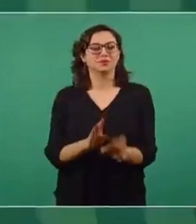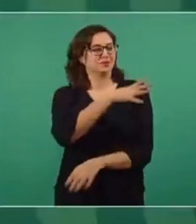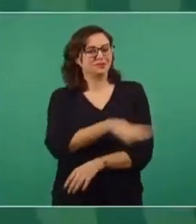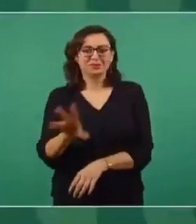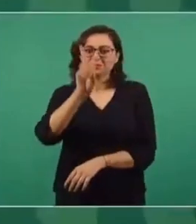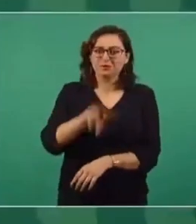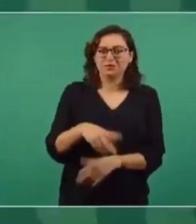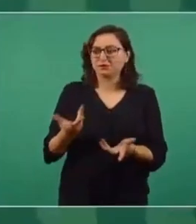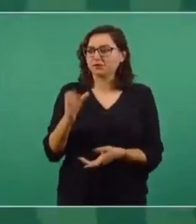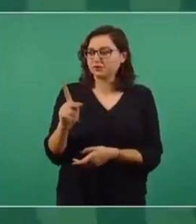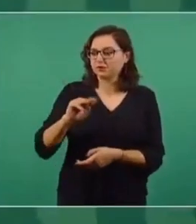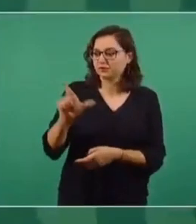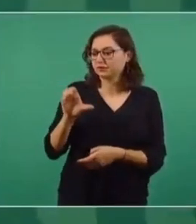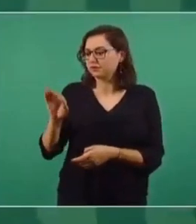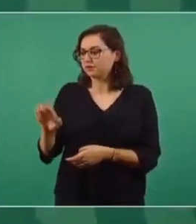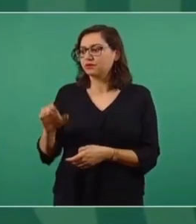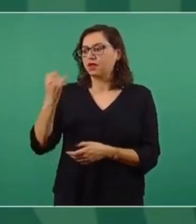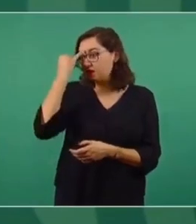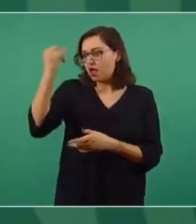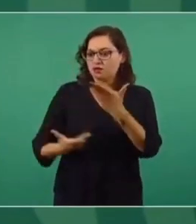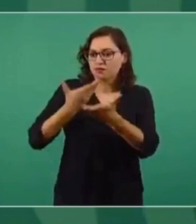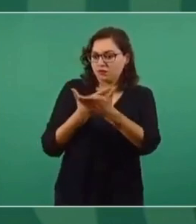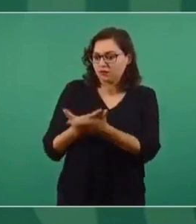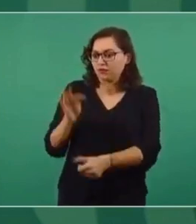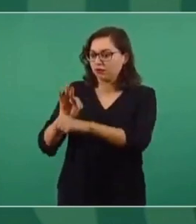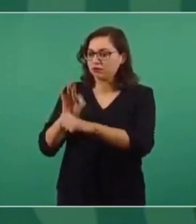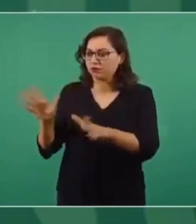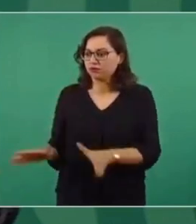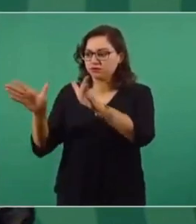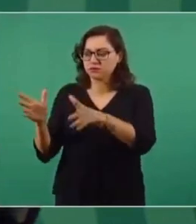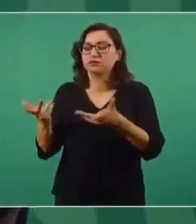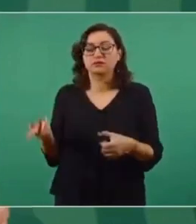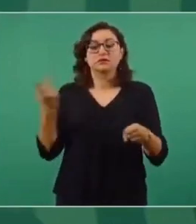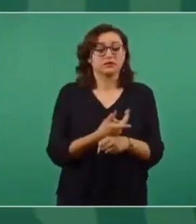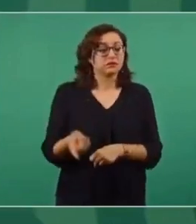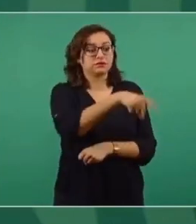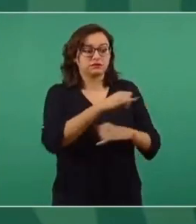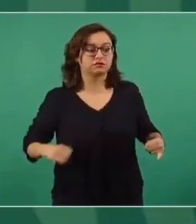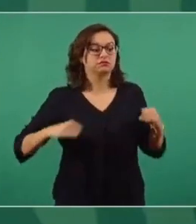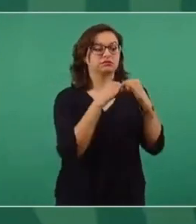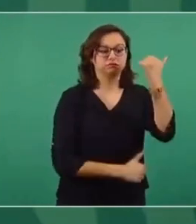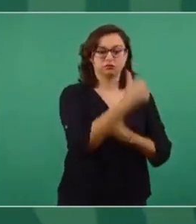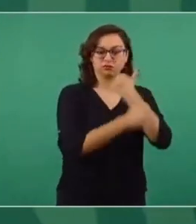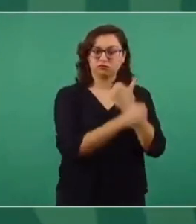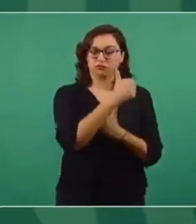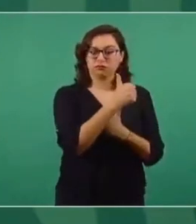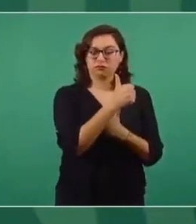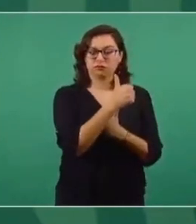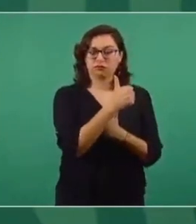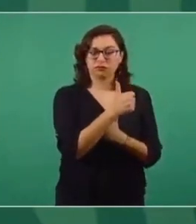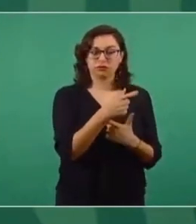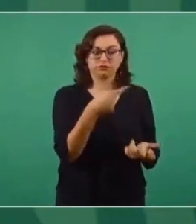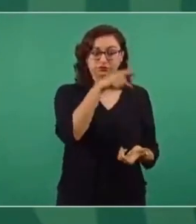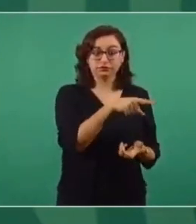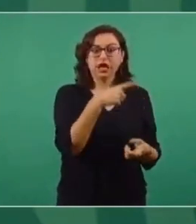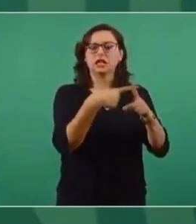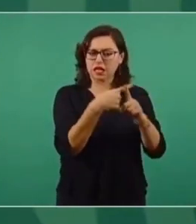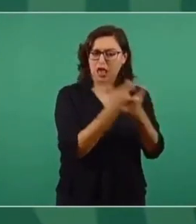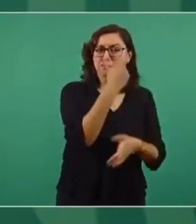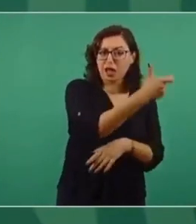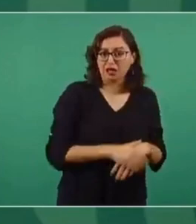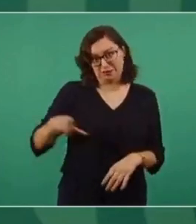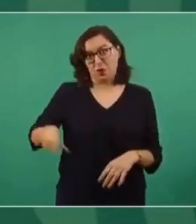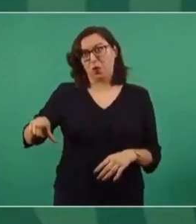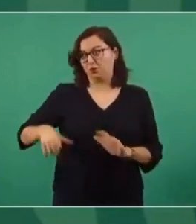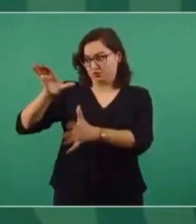iniciativas para fortalecer a la Comisión Federal y a Pemex, el Instituto de la Competencia, que lo estamos financiando